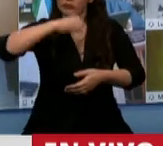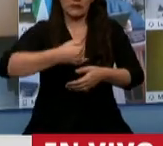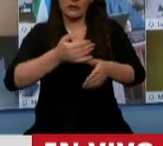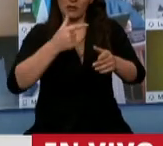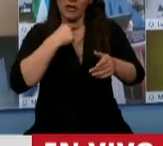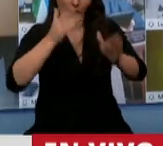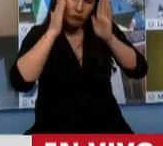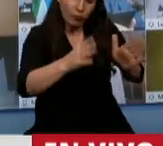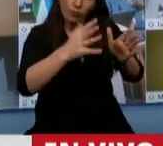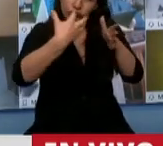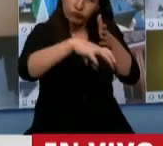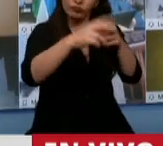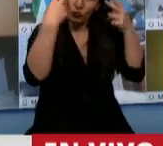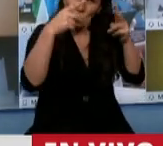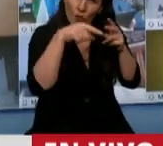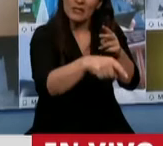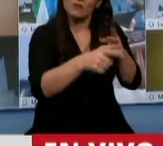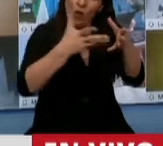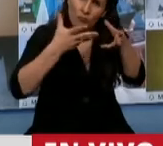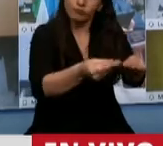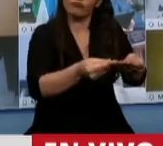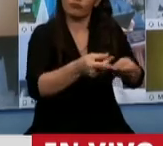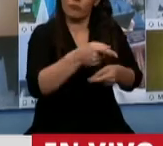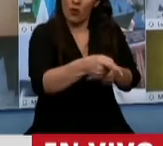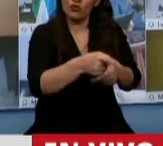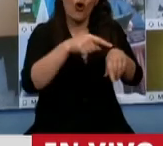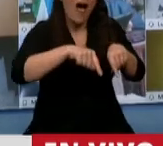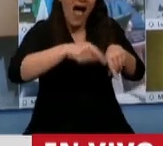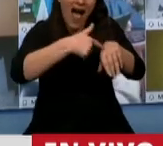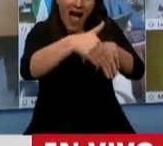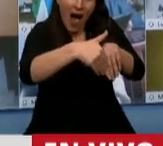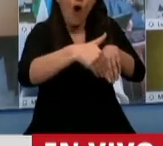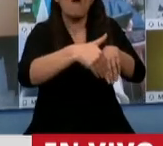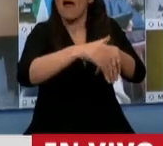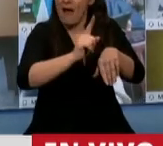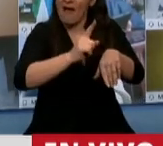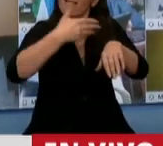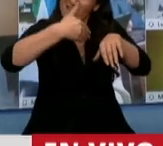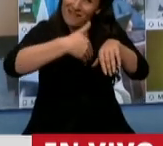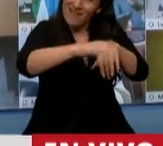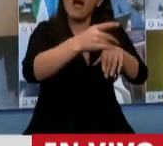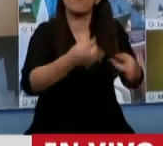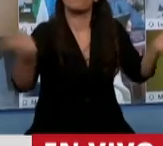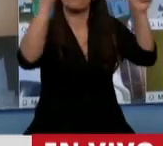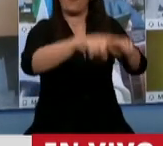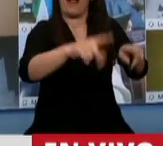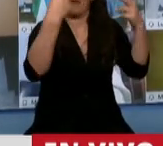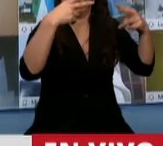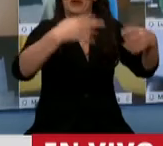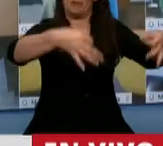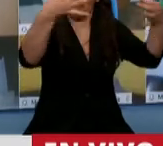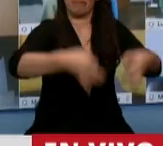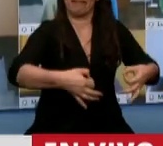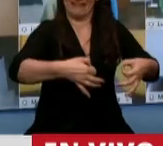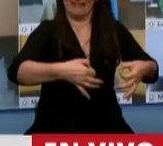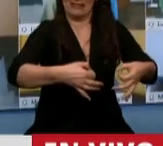sector, no solo en este momento, sino hasta que se pueda hablar de una reapertura y haciendo todo un esfuerzo posible.